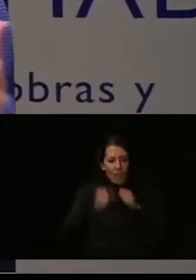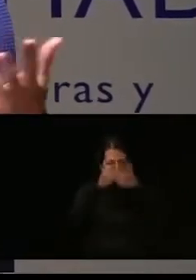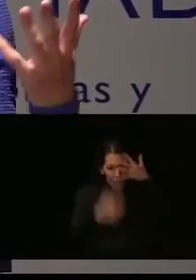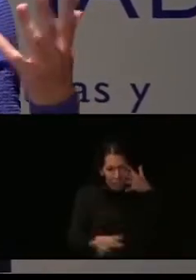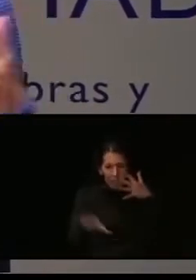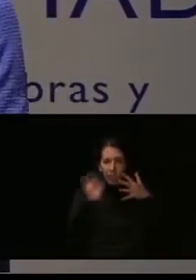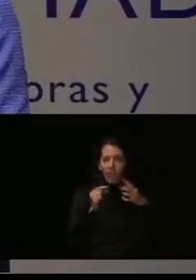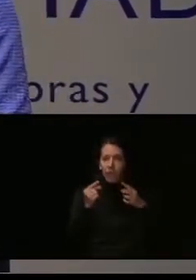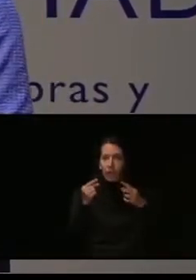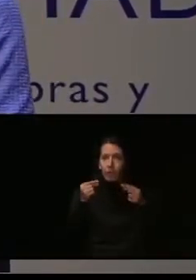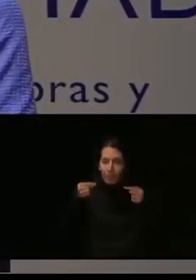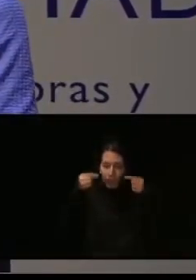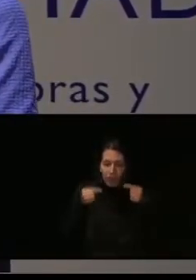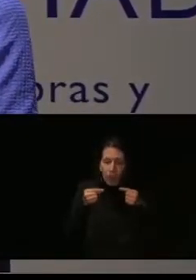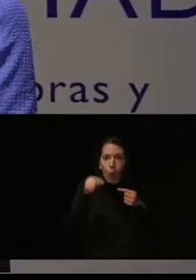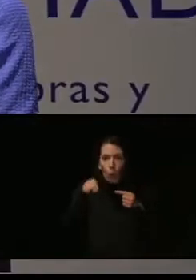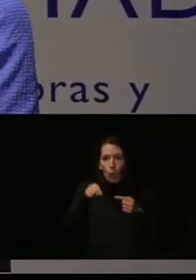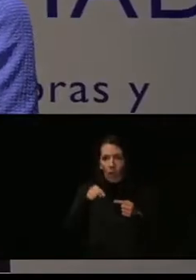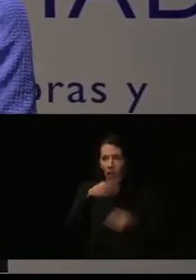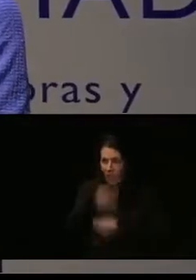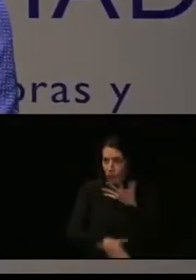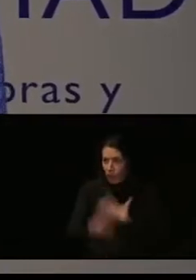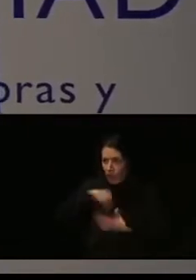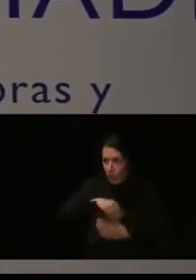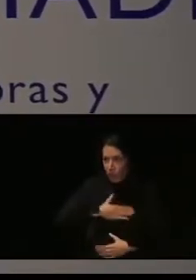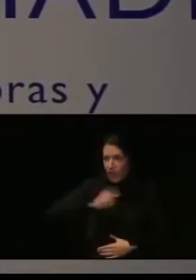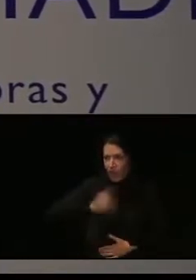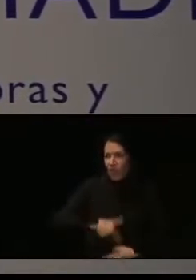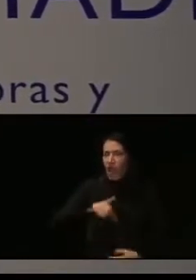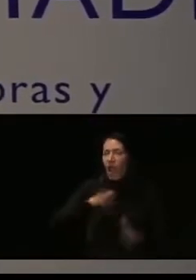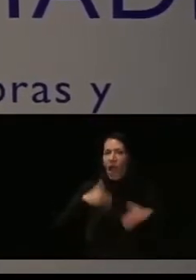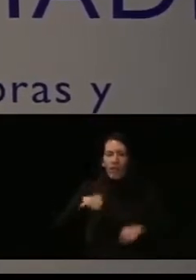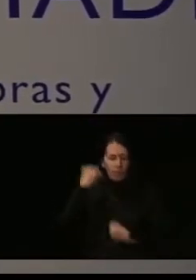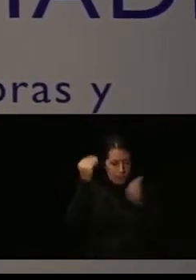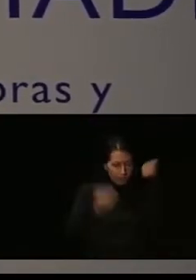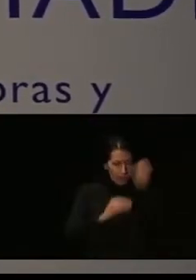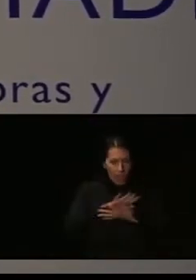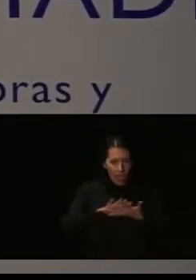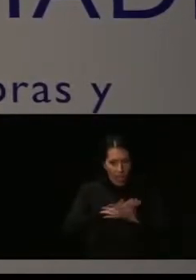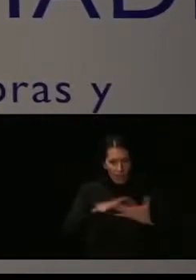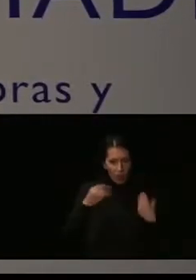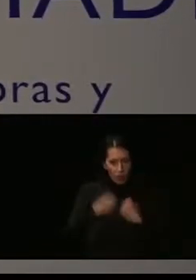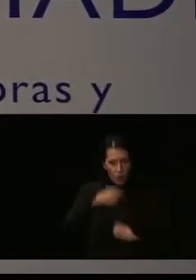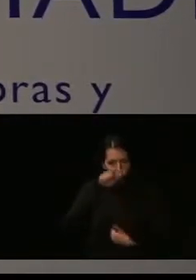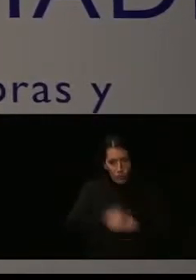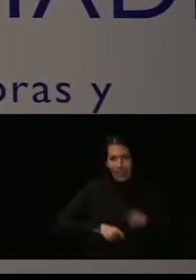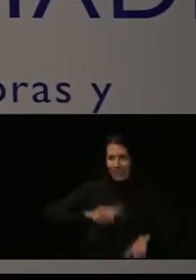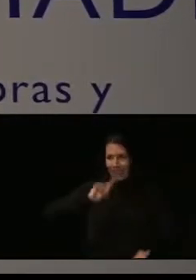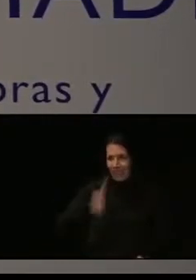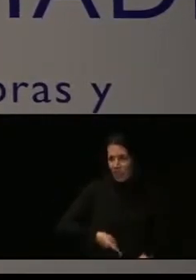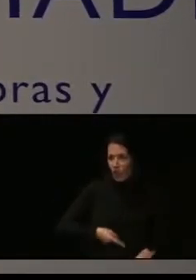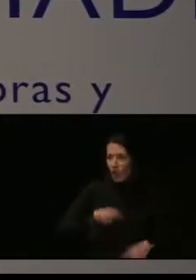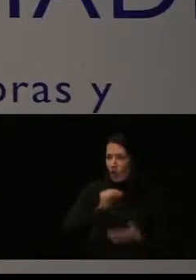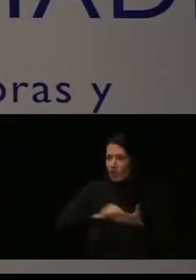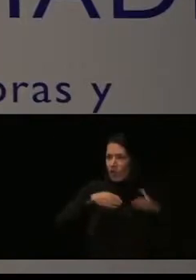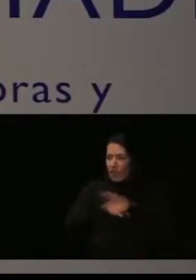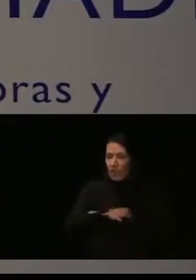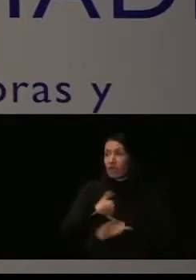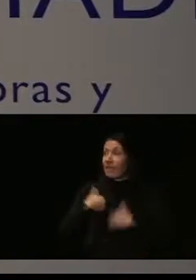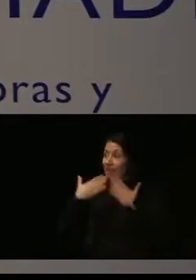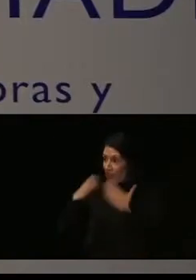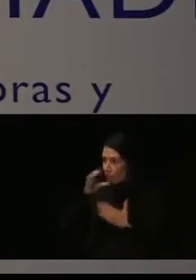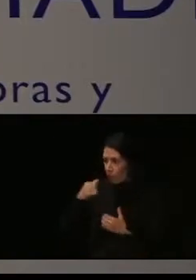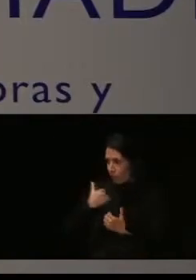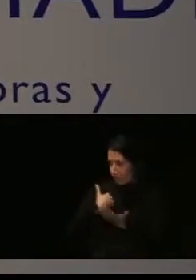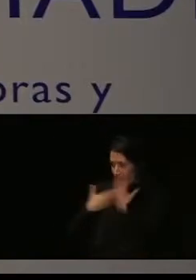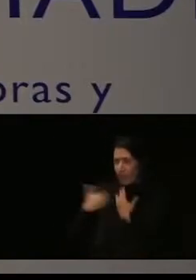práctica que desarrollásemos en la Dirección General. Pero lo cierto es que luego, hablando con Noelia, a la que le agradezco muchísimo, esa conversación que tuvimos,